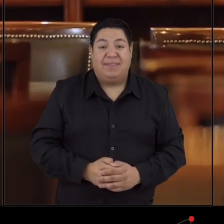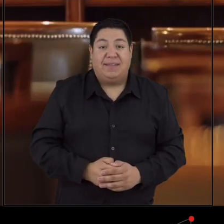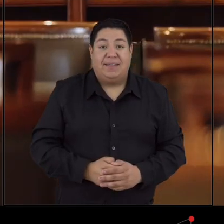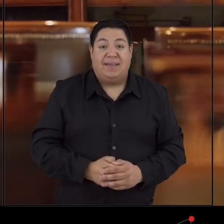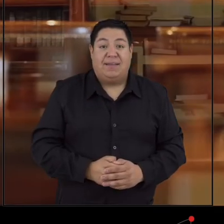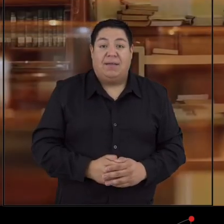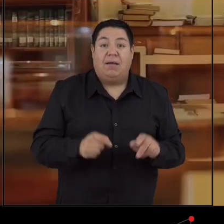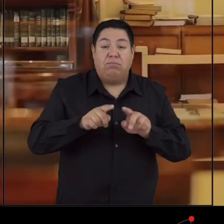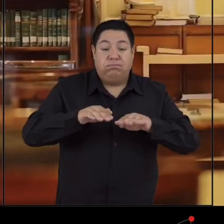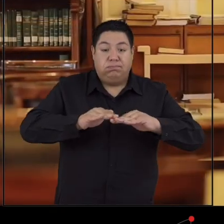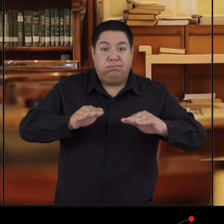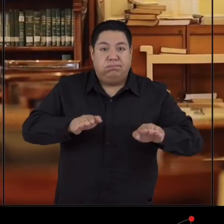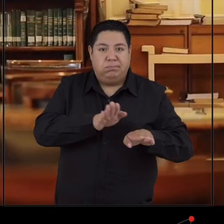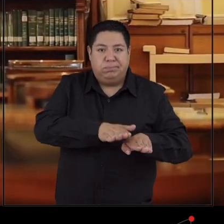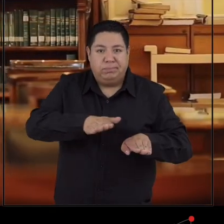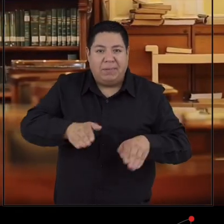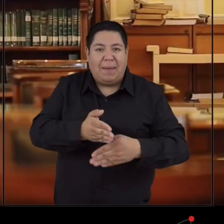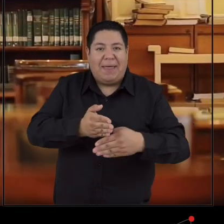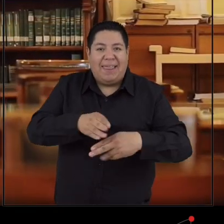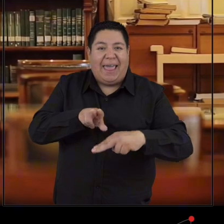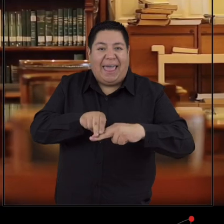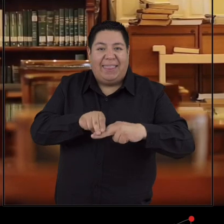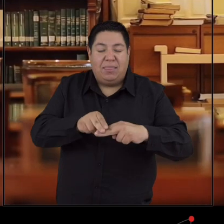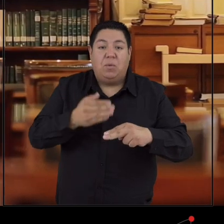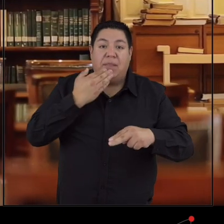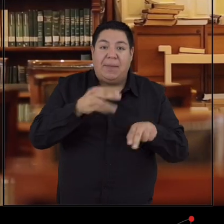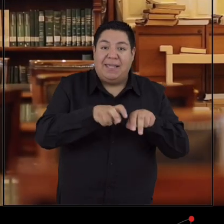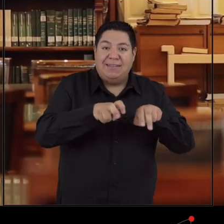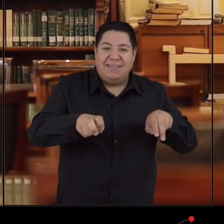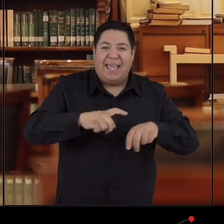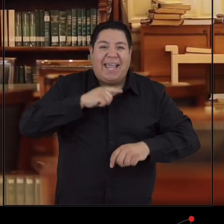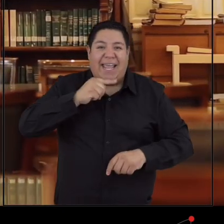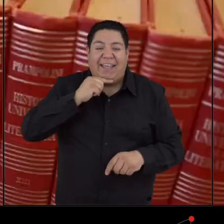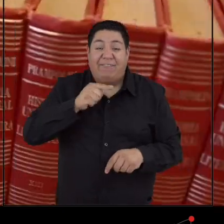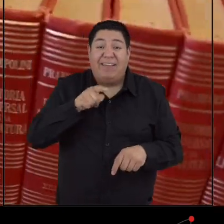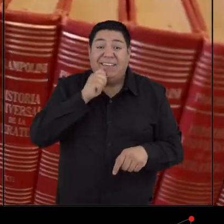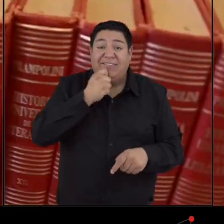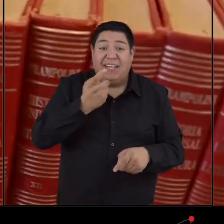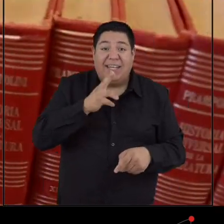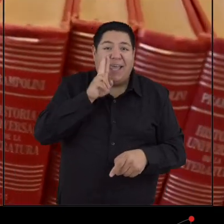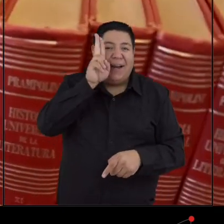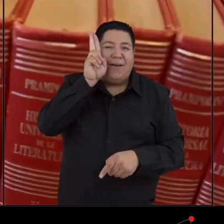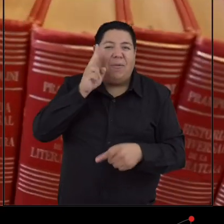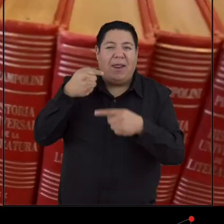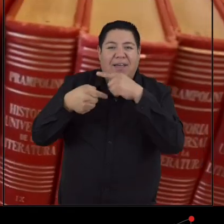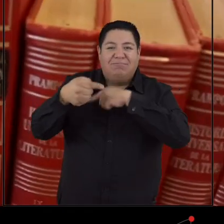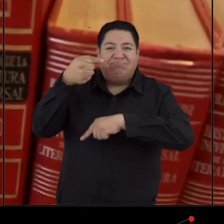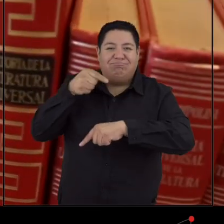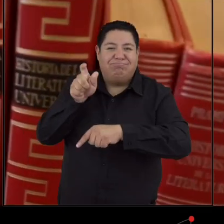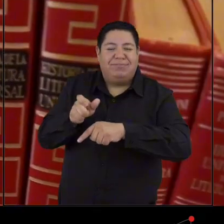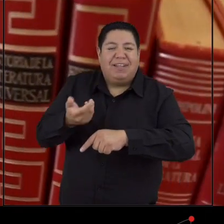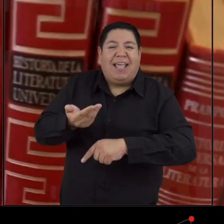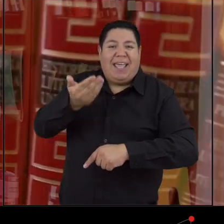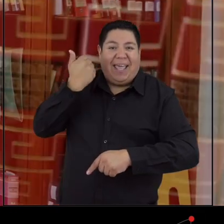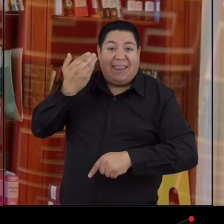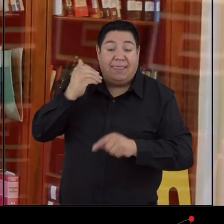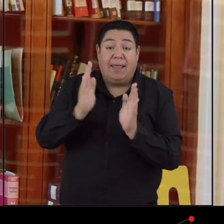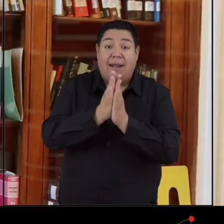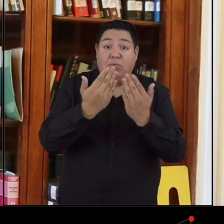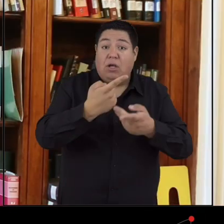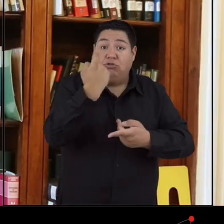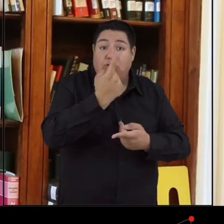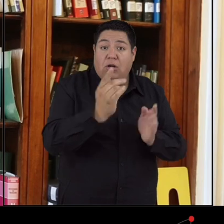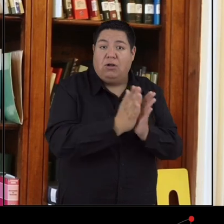Su piso de chapas de parquet, mesas y sillas de caoba, rememoran aquellos lejanos tiempos en que el material de